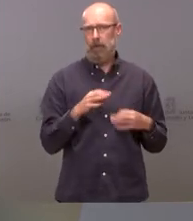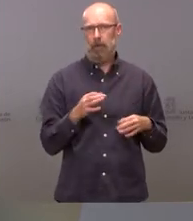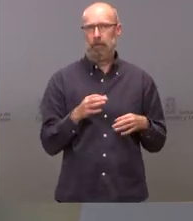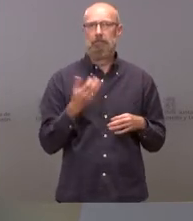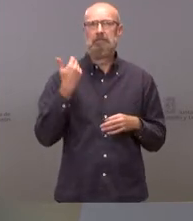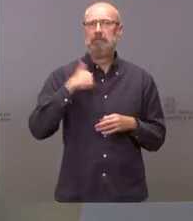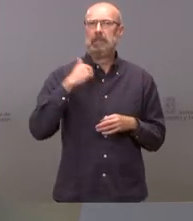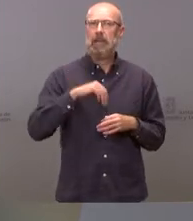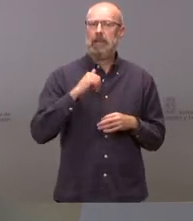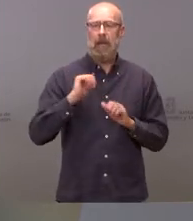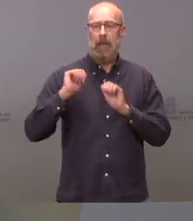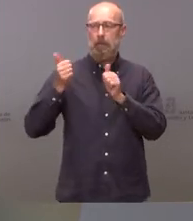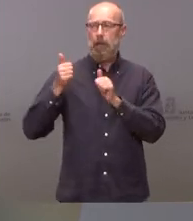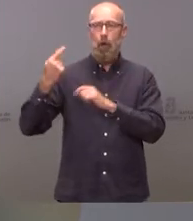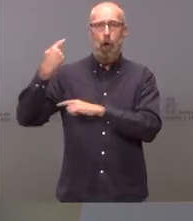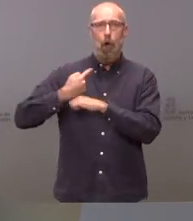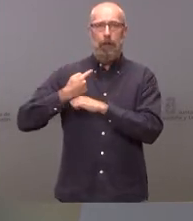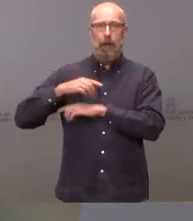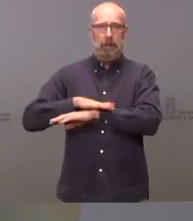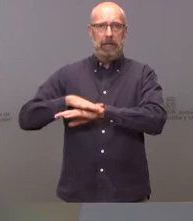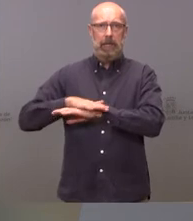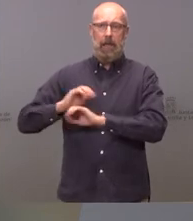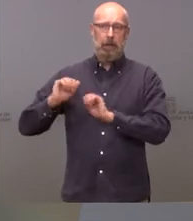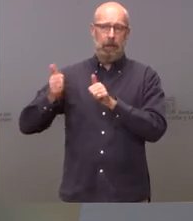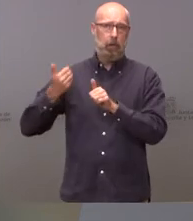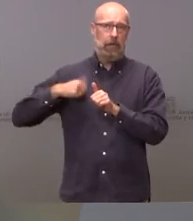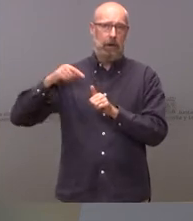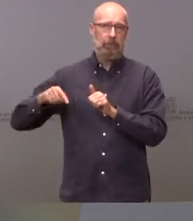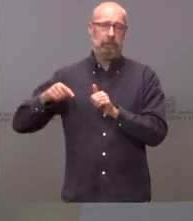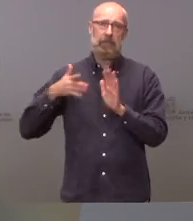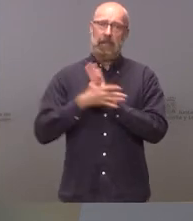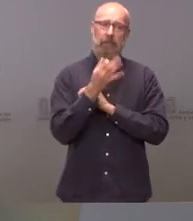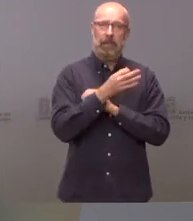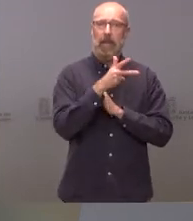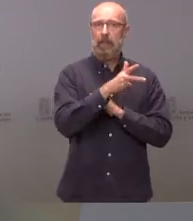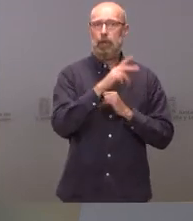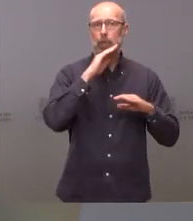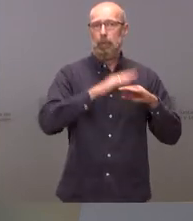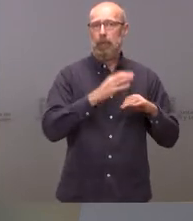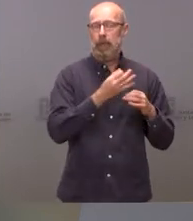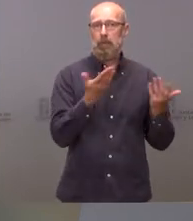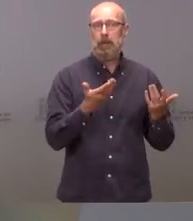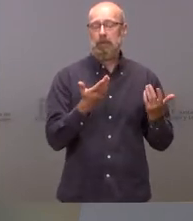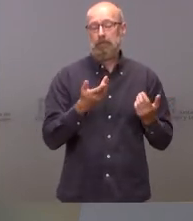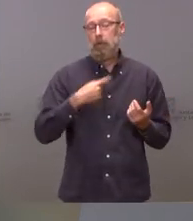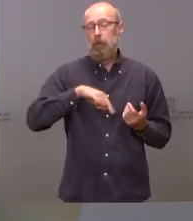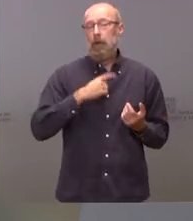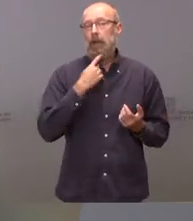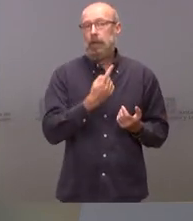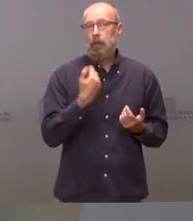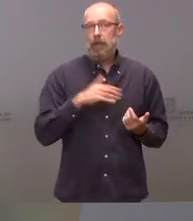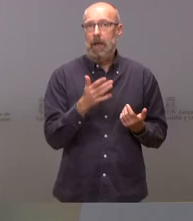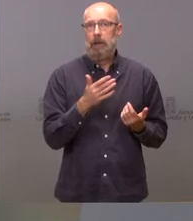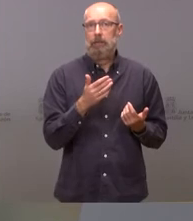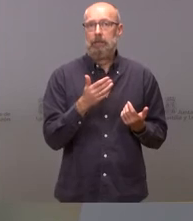la orden ministerial principio de legalidad de sometimiento al derecho hemos anunciado y hemos comunicado a los distintos